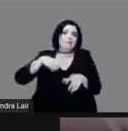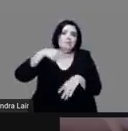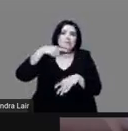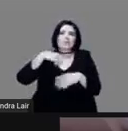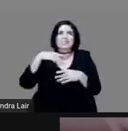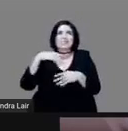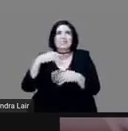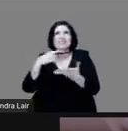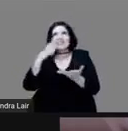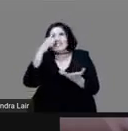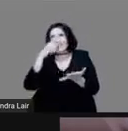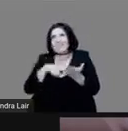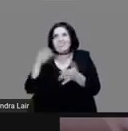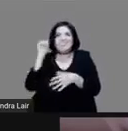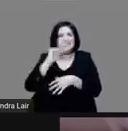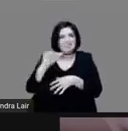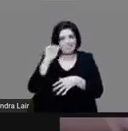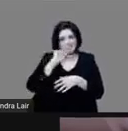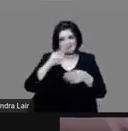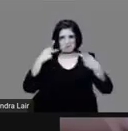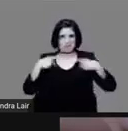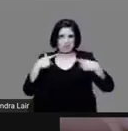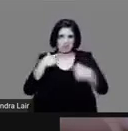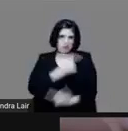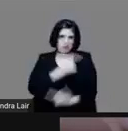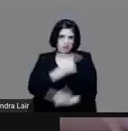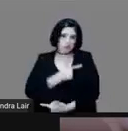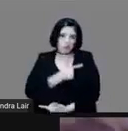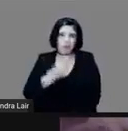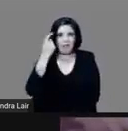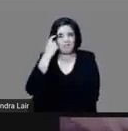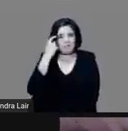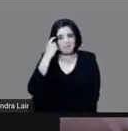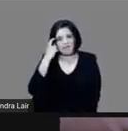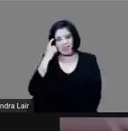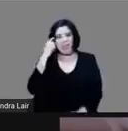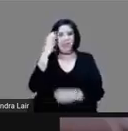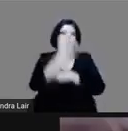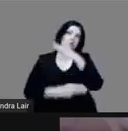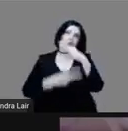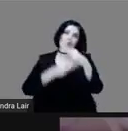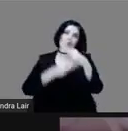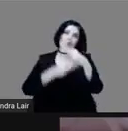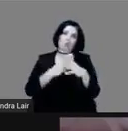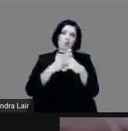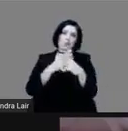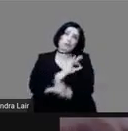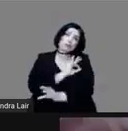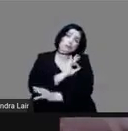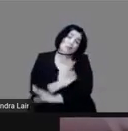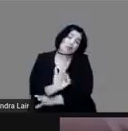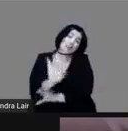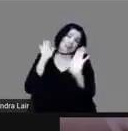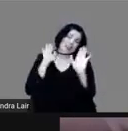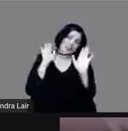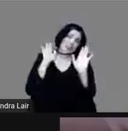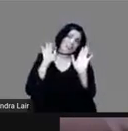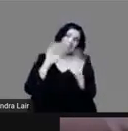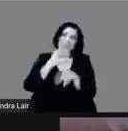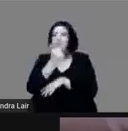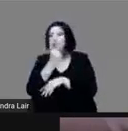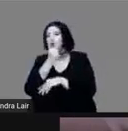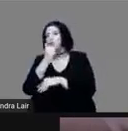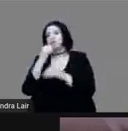nos gusta pensar en estos mundos posibles las posibilidades de otros mundos de otras